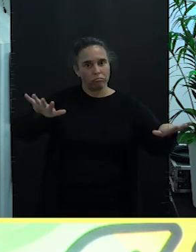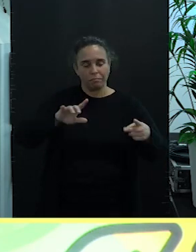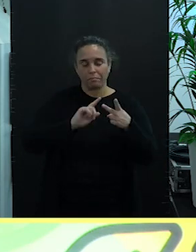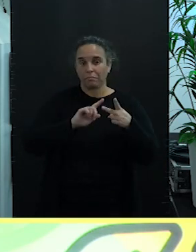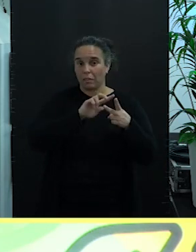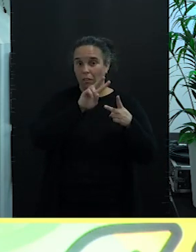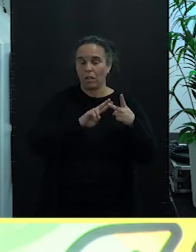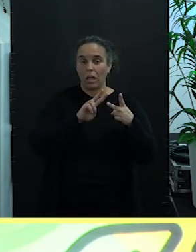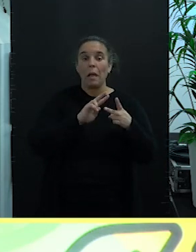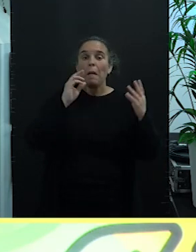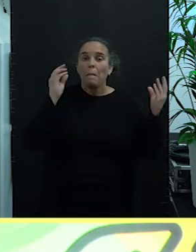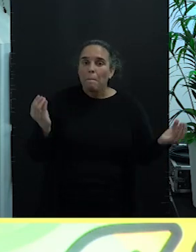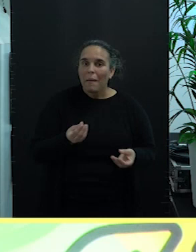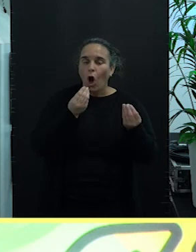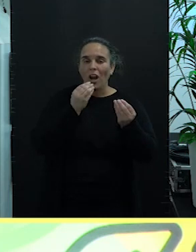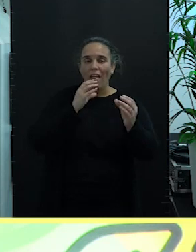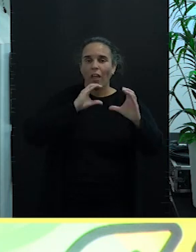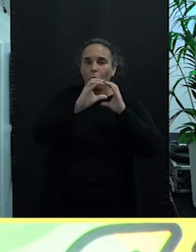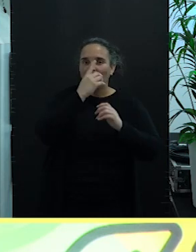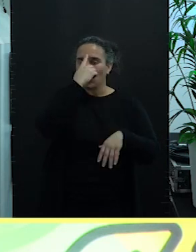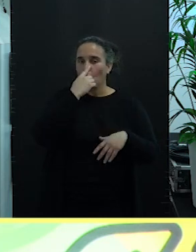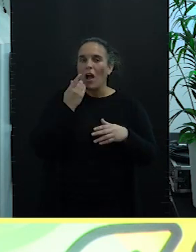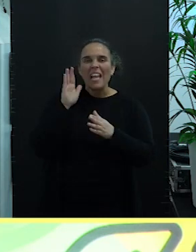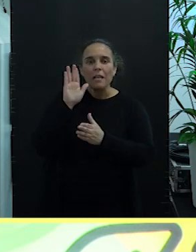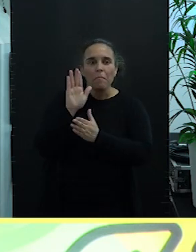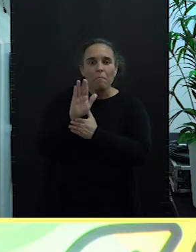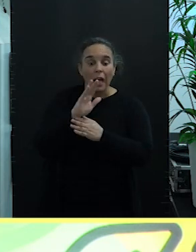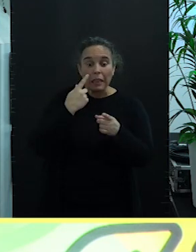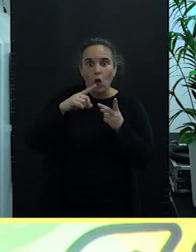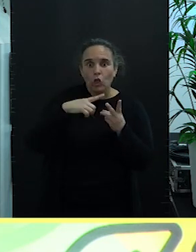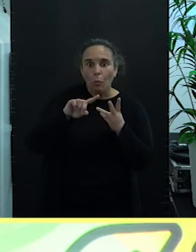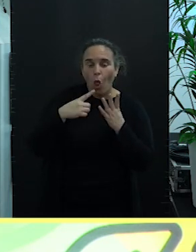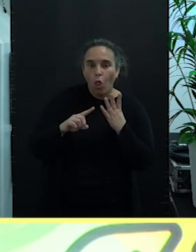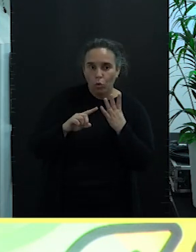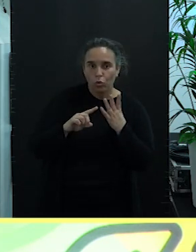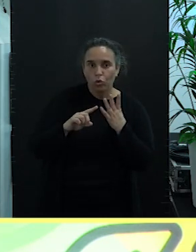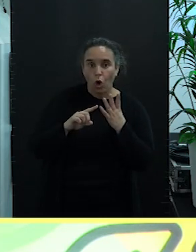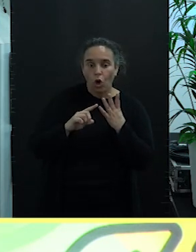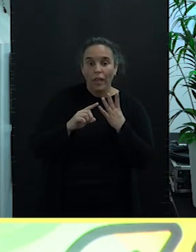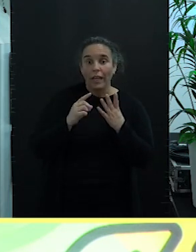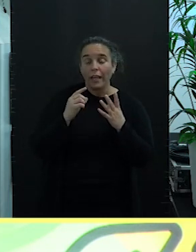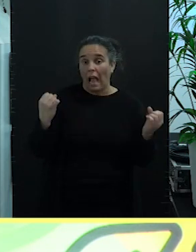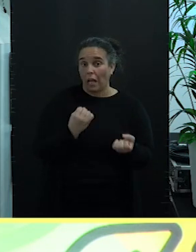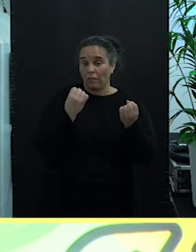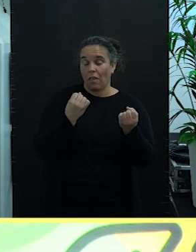fomentar la mejora en la comunicación e imagen de los productos y la actividad pesquera.